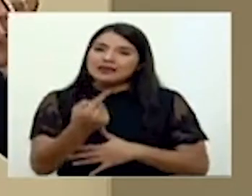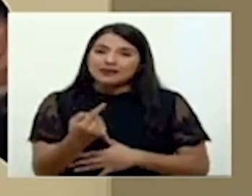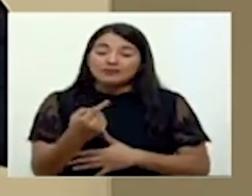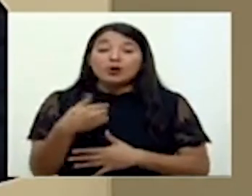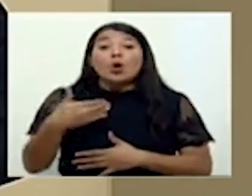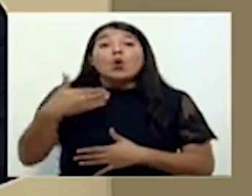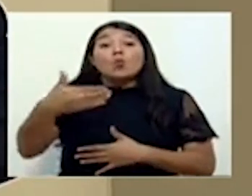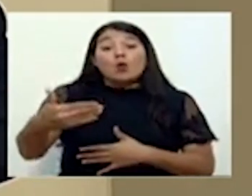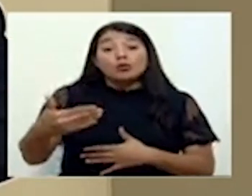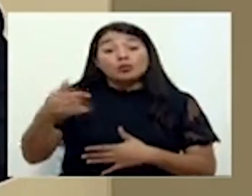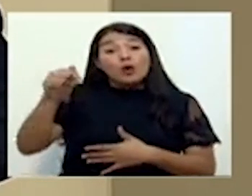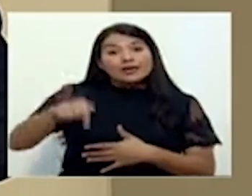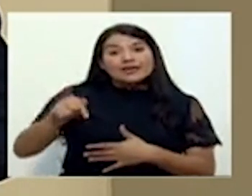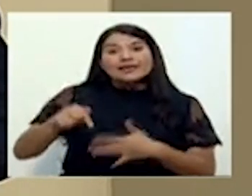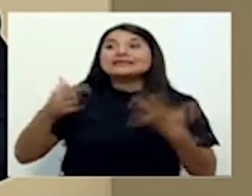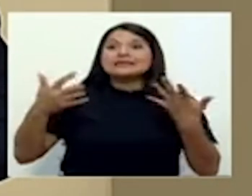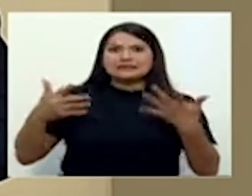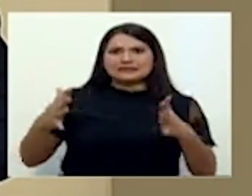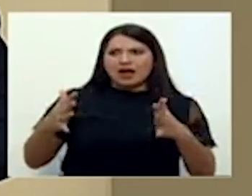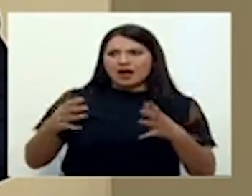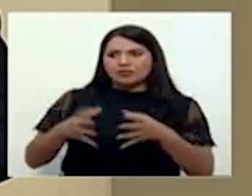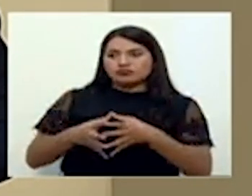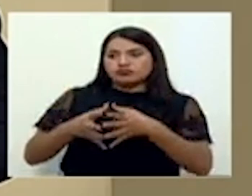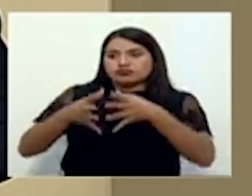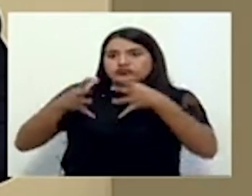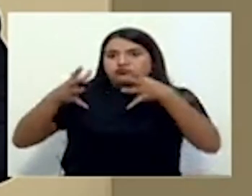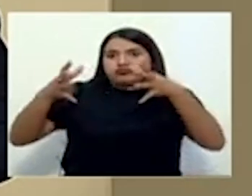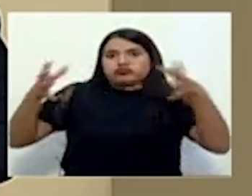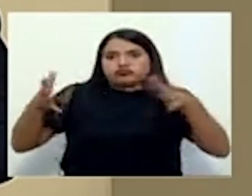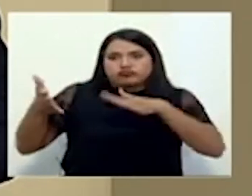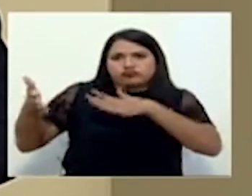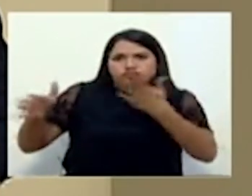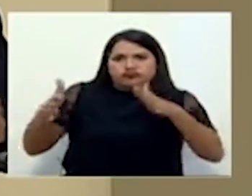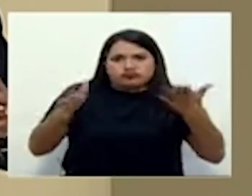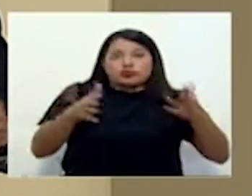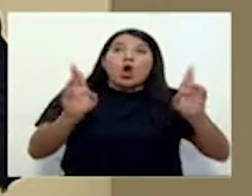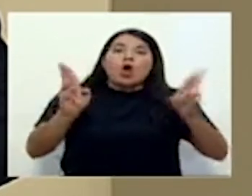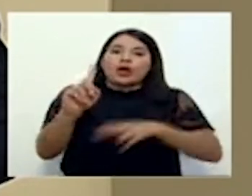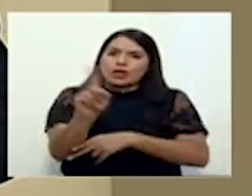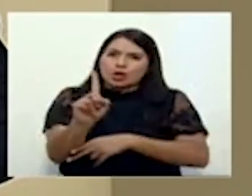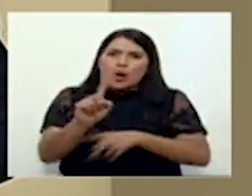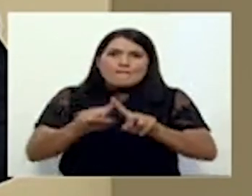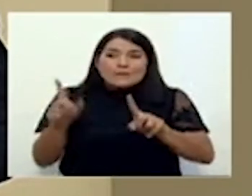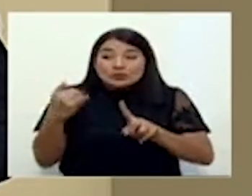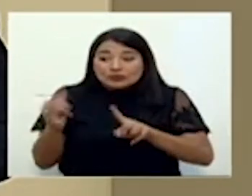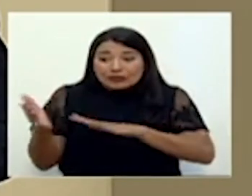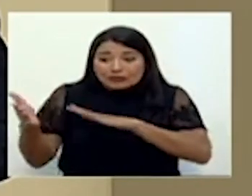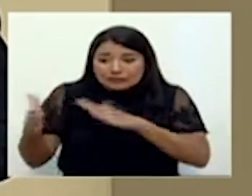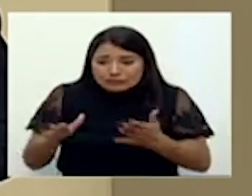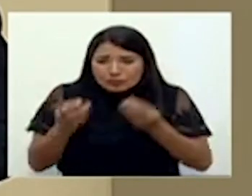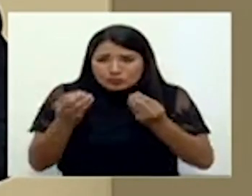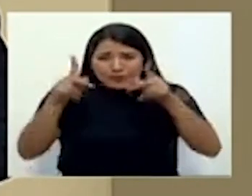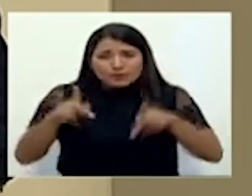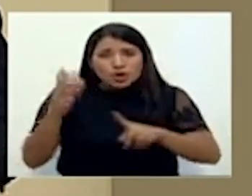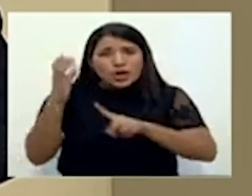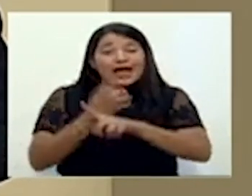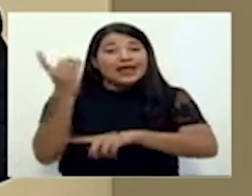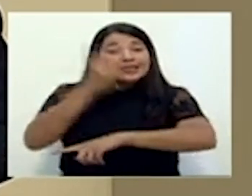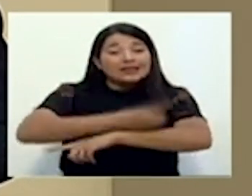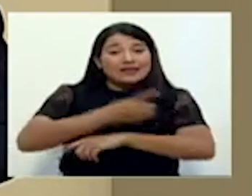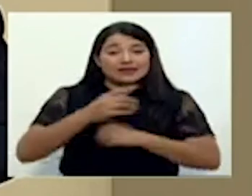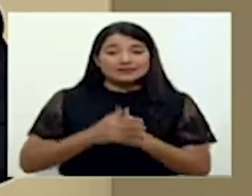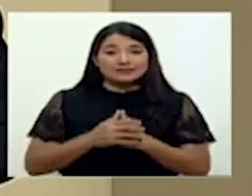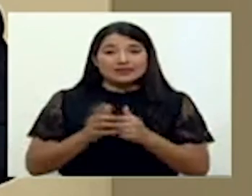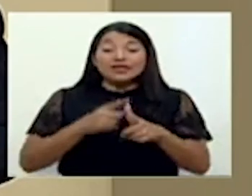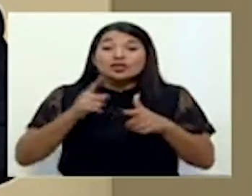exista aquí decenas de fallecidos, esperemos que no llegue ese momento, pero si existen decenas de fallecidos por día, ya las personas